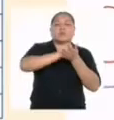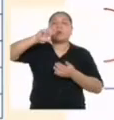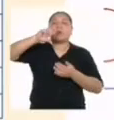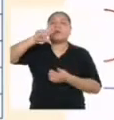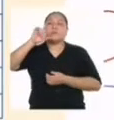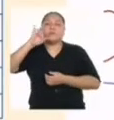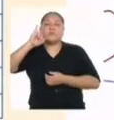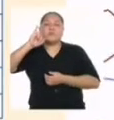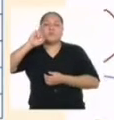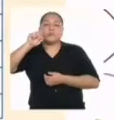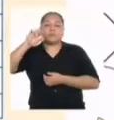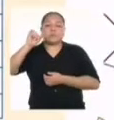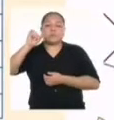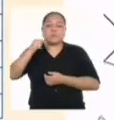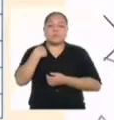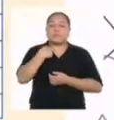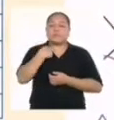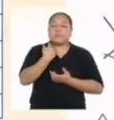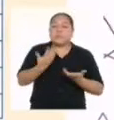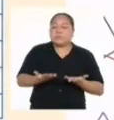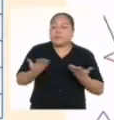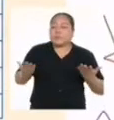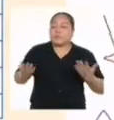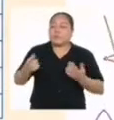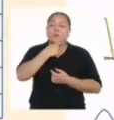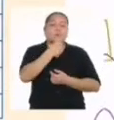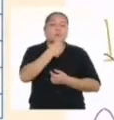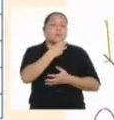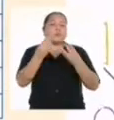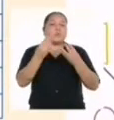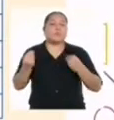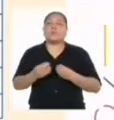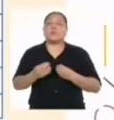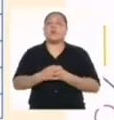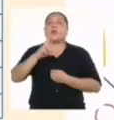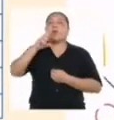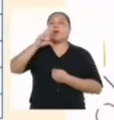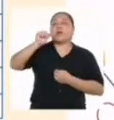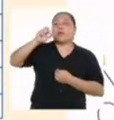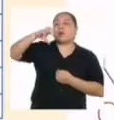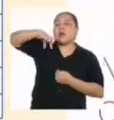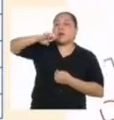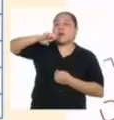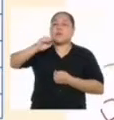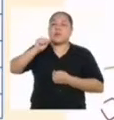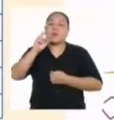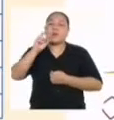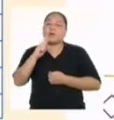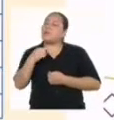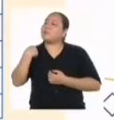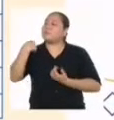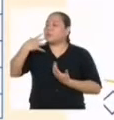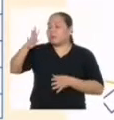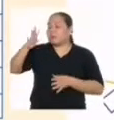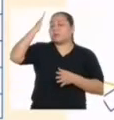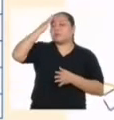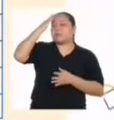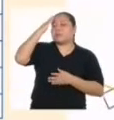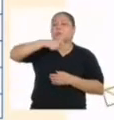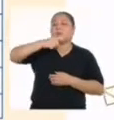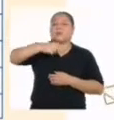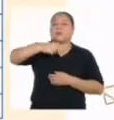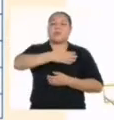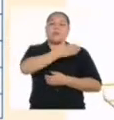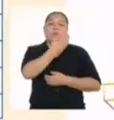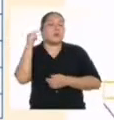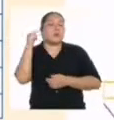caligrama sobre uno de mis pasatiempos favoritos ¡Rapear! Yo sé que aún tengo que mejorar Pues